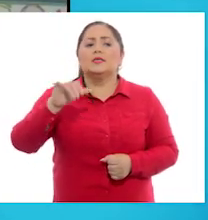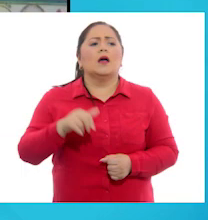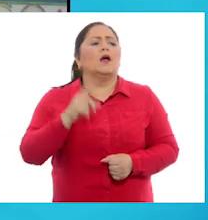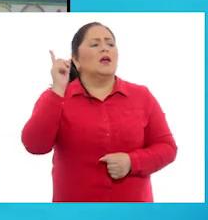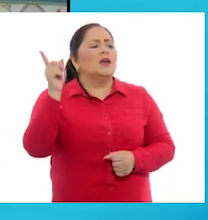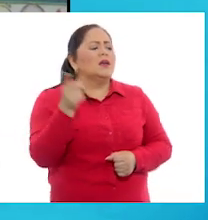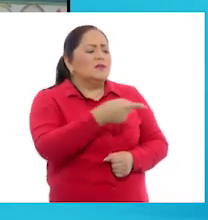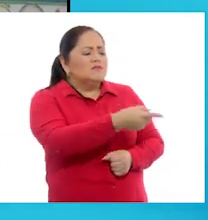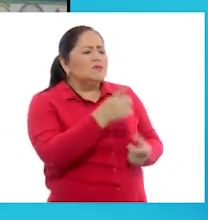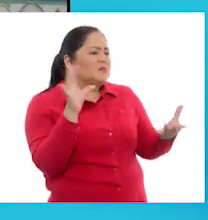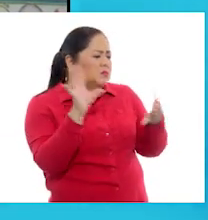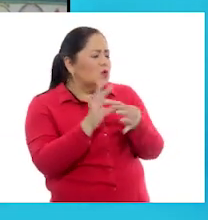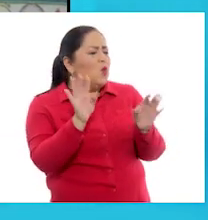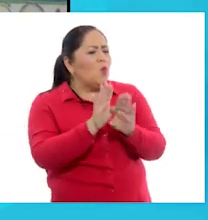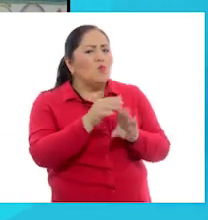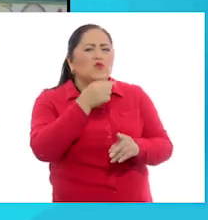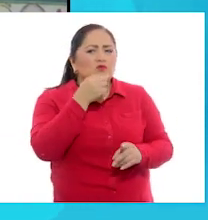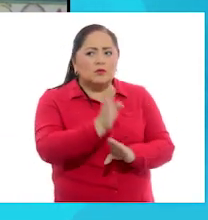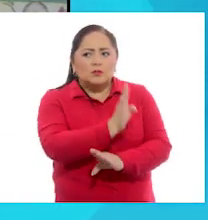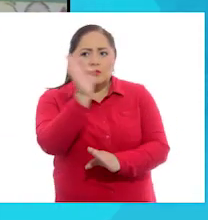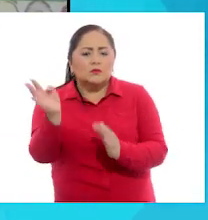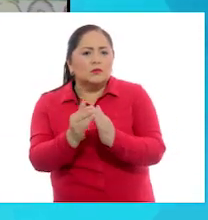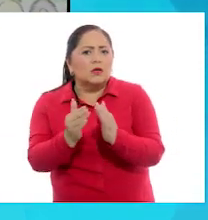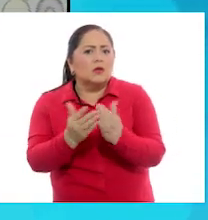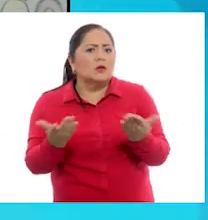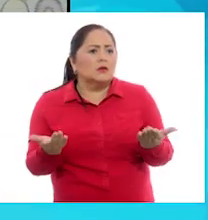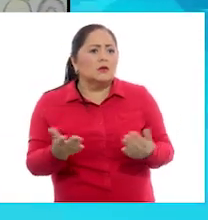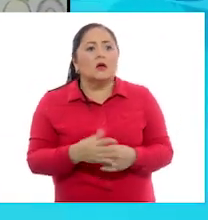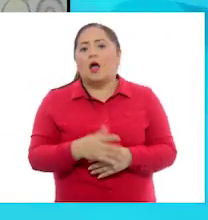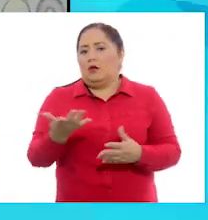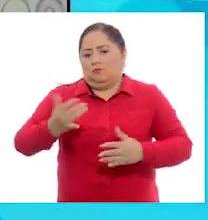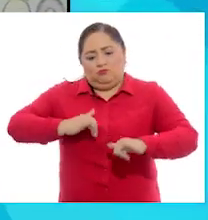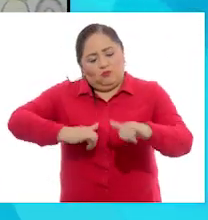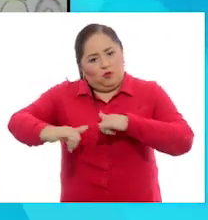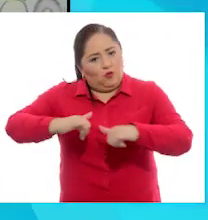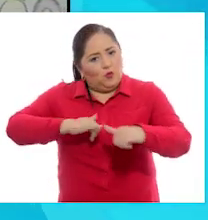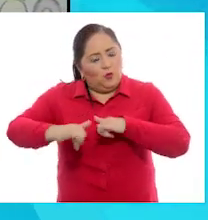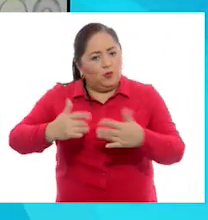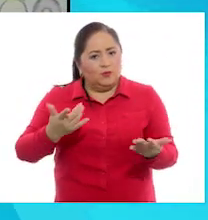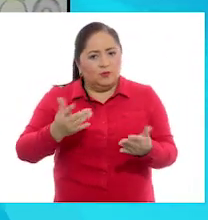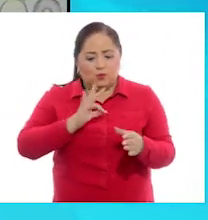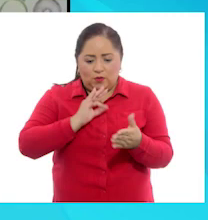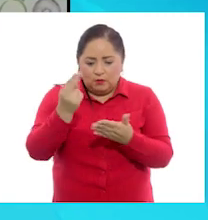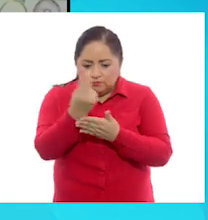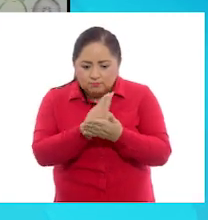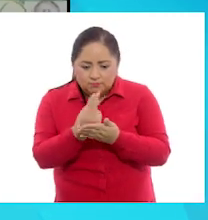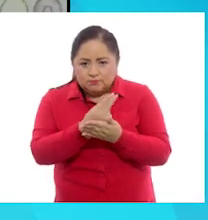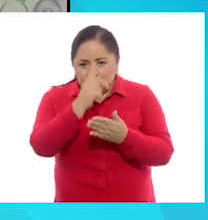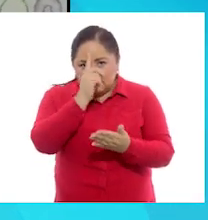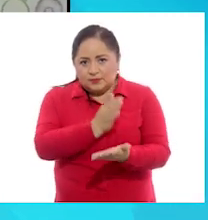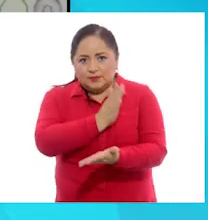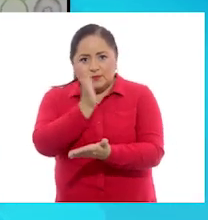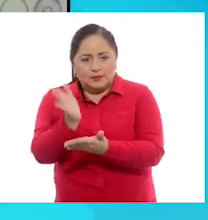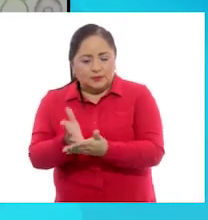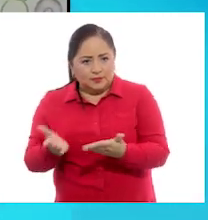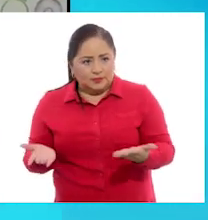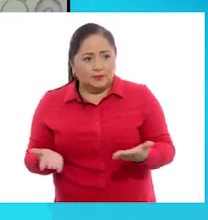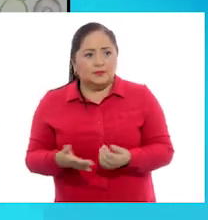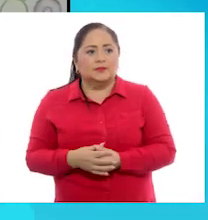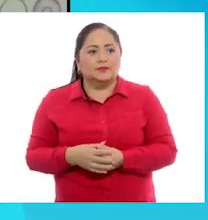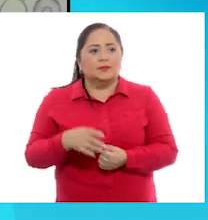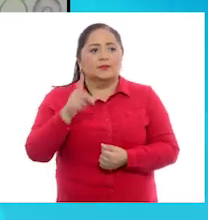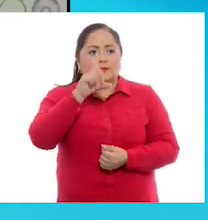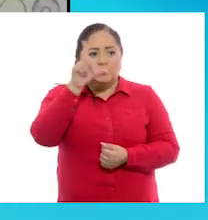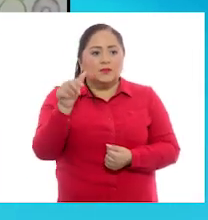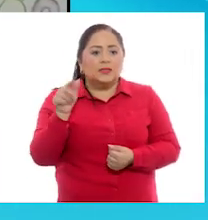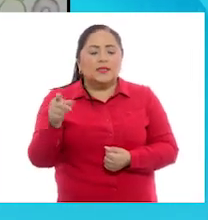Laura para explicarle a Irene cómo llegar a su casa? Un croquis. Le voy a dibujar un croquis. Y ahí le